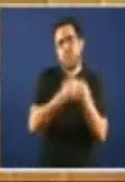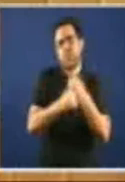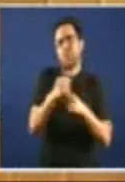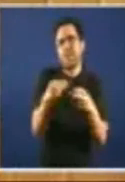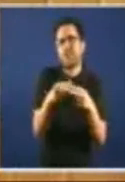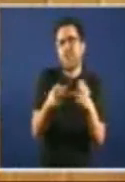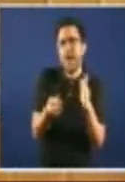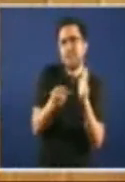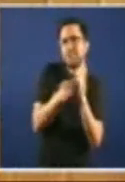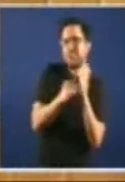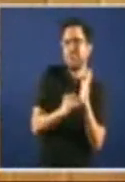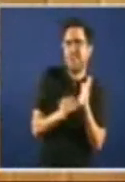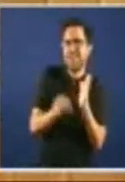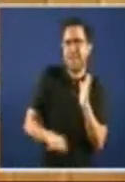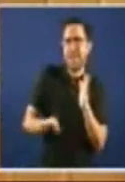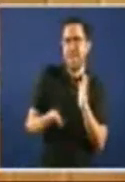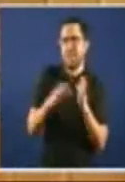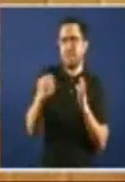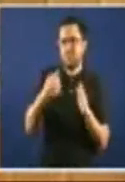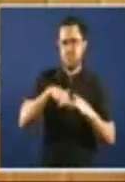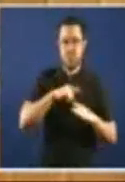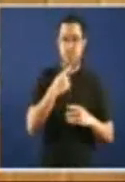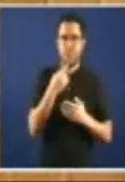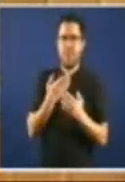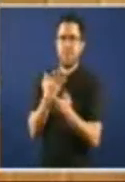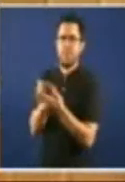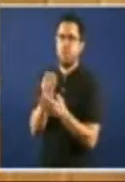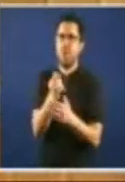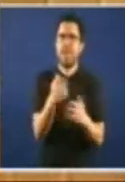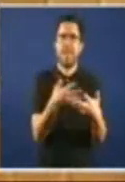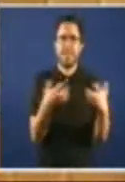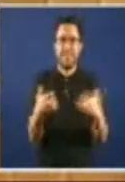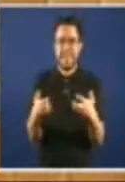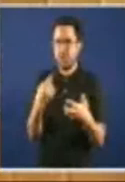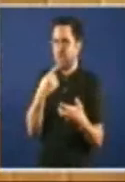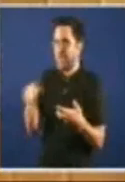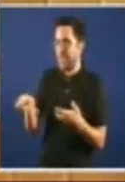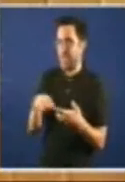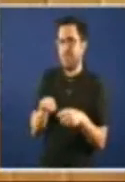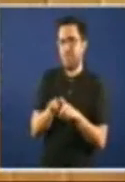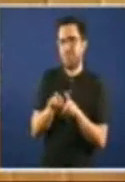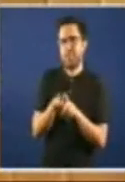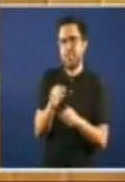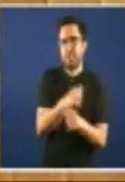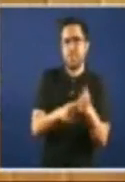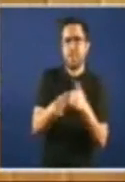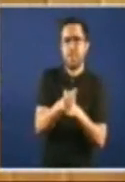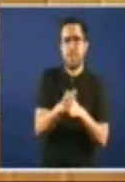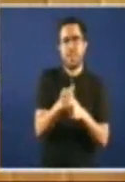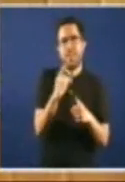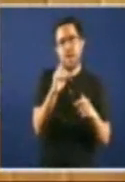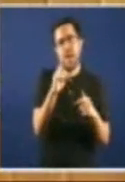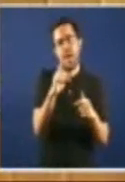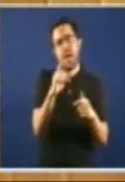dino Artigo 12.5 Daraselle preferencia Dio texto Na análise Para coinvestimentos Proxetos De emprendimento